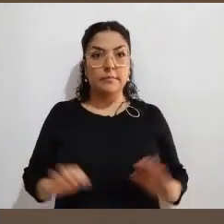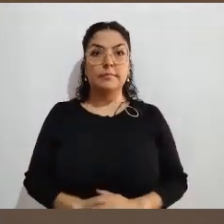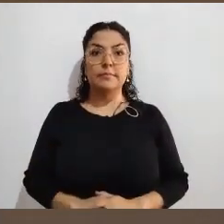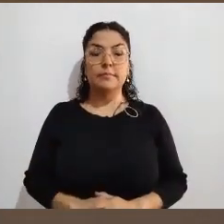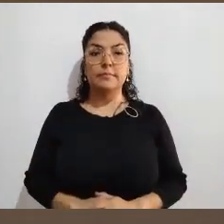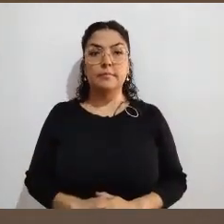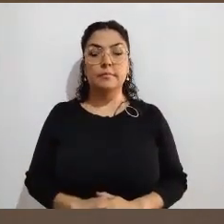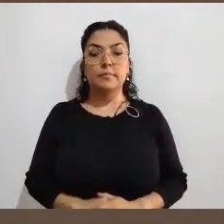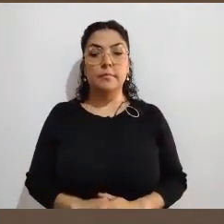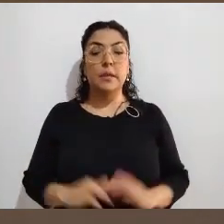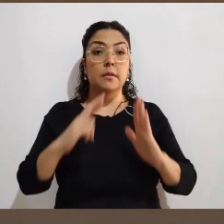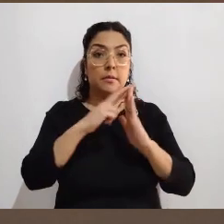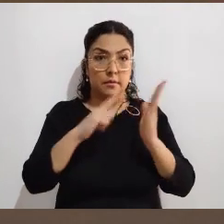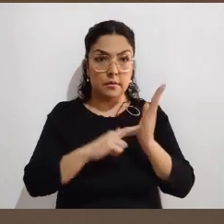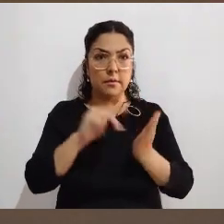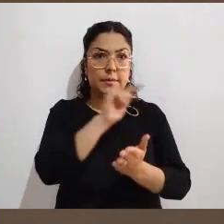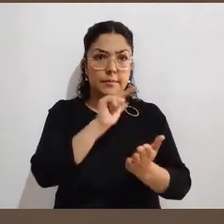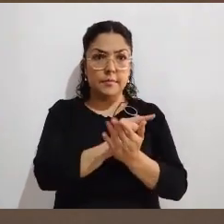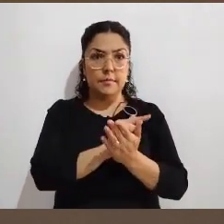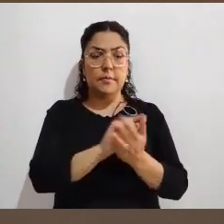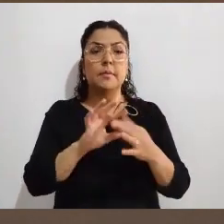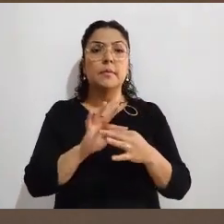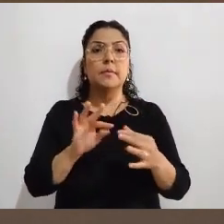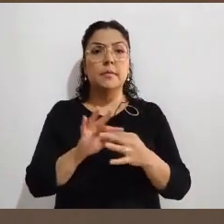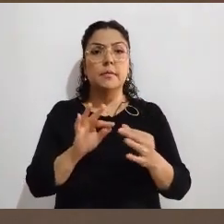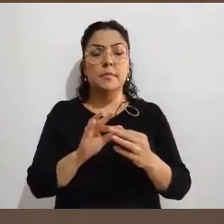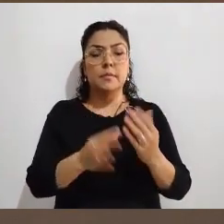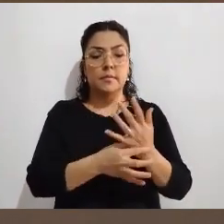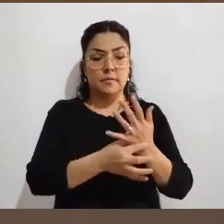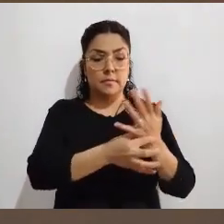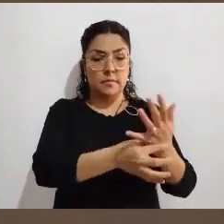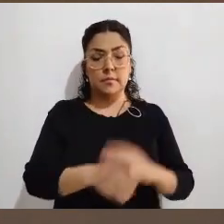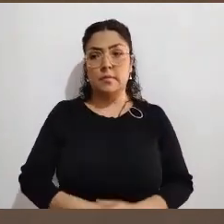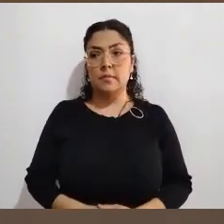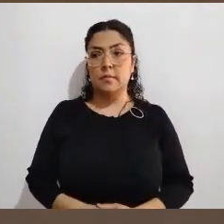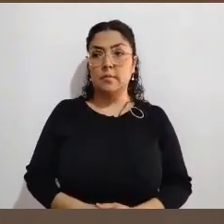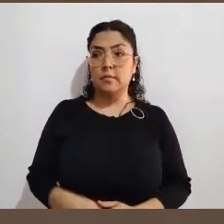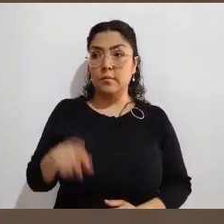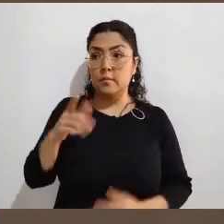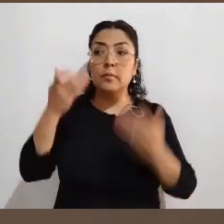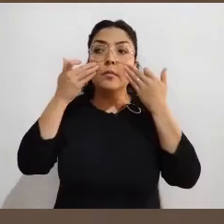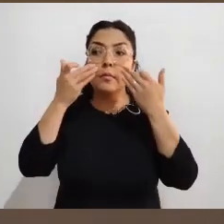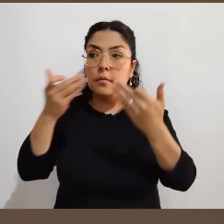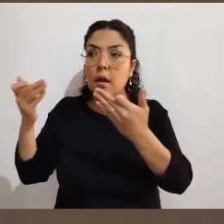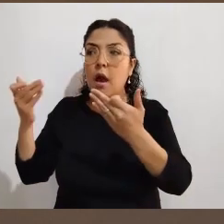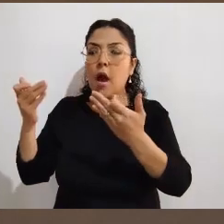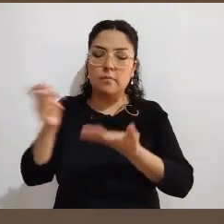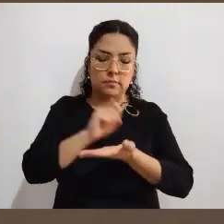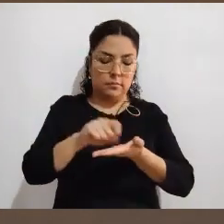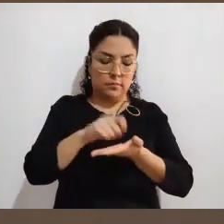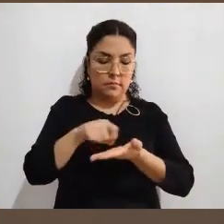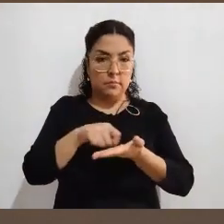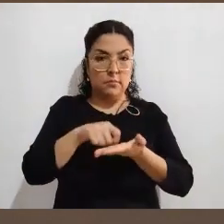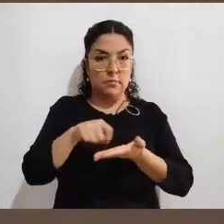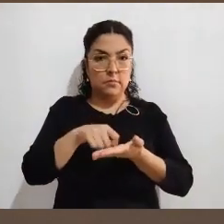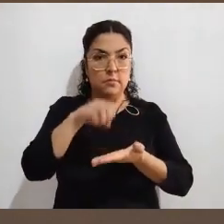momento, como lo señala el Código Electoral y la Ley General, puede emitir en su momento inclusive un informe sobre lo que vio. Esas son